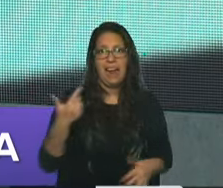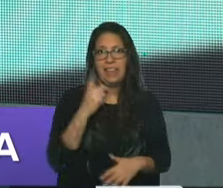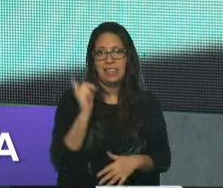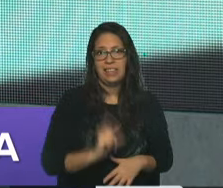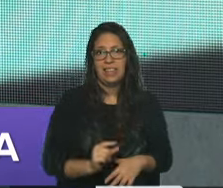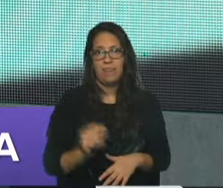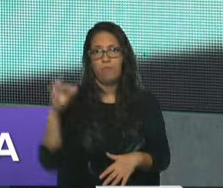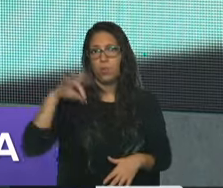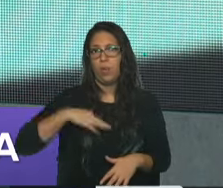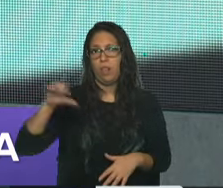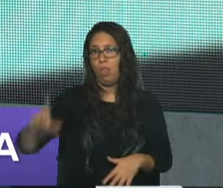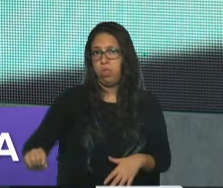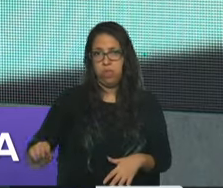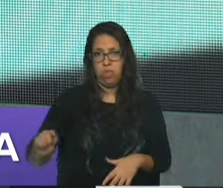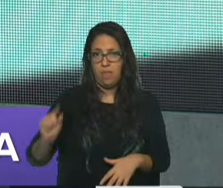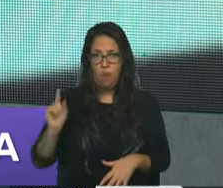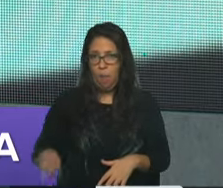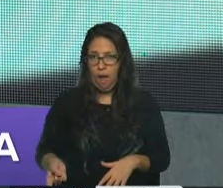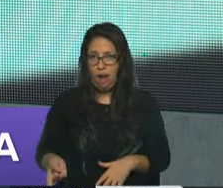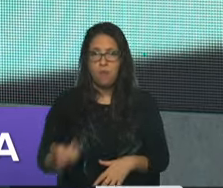sueldos de pobreza, ¿no? Tal cual.